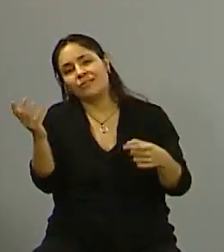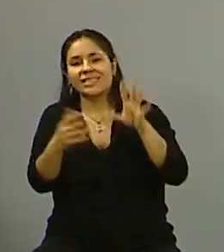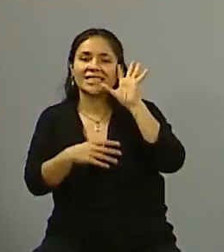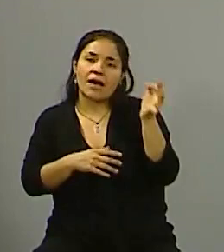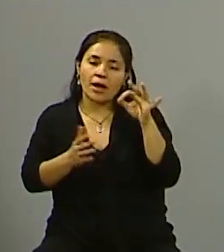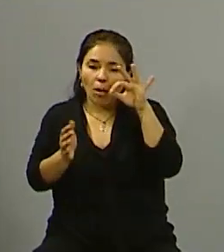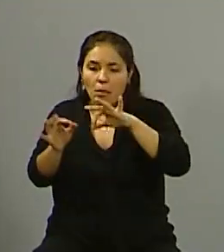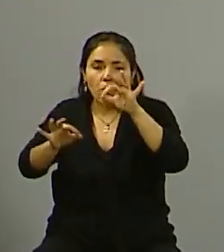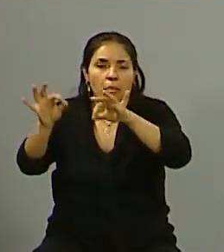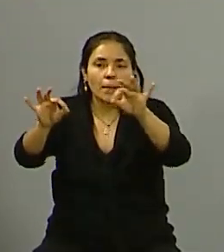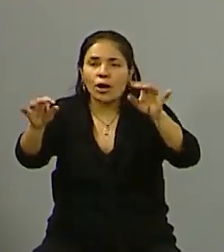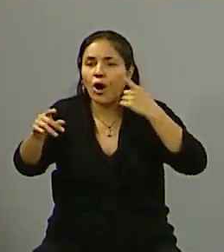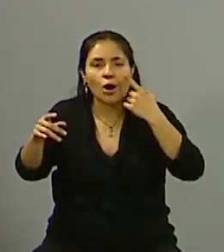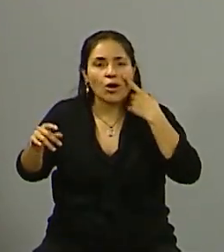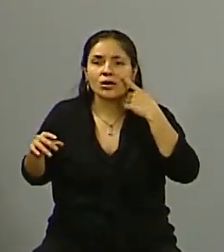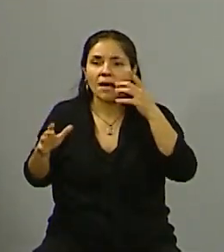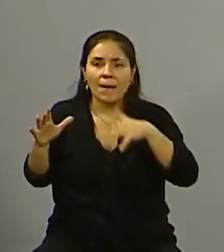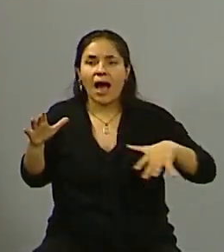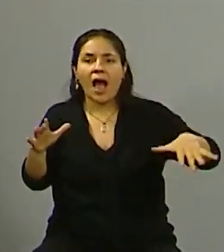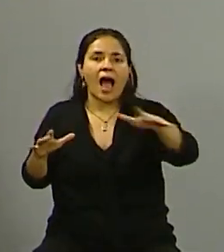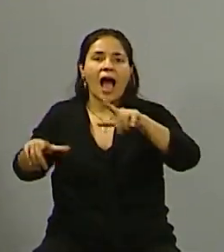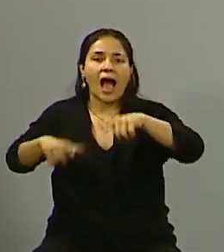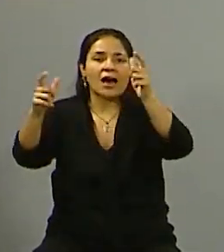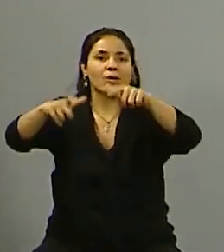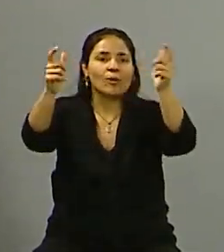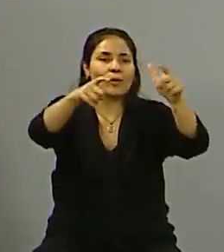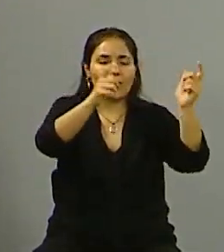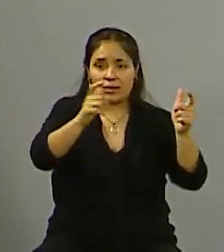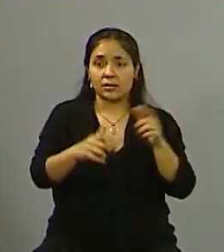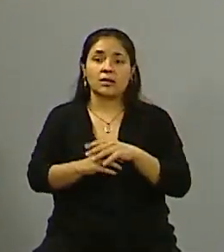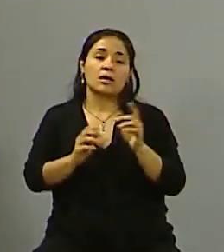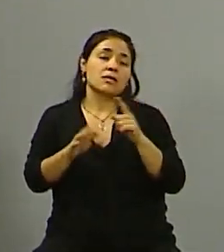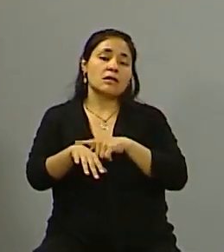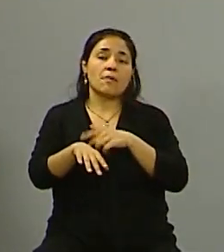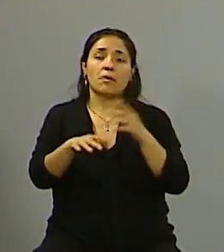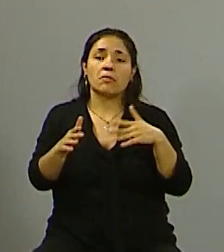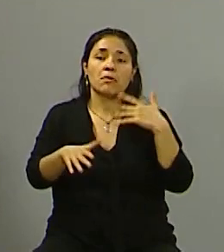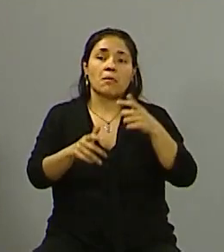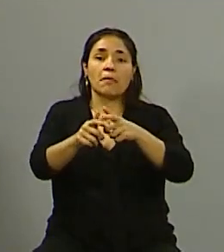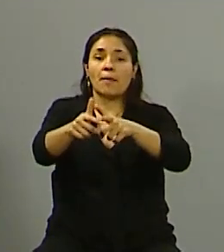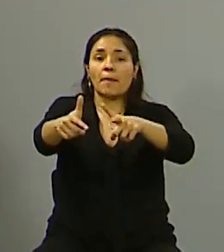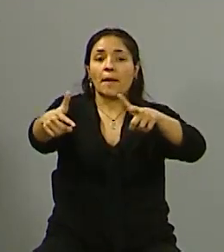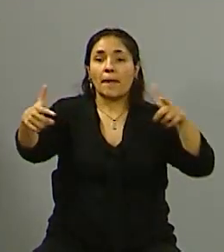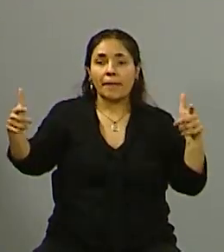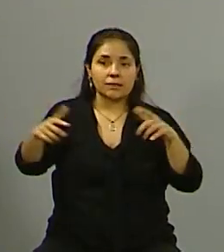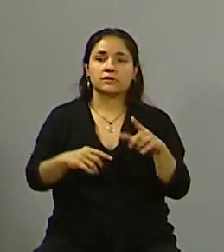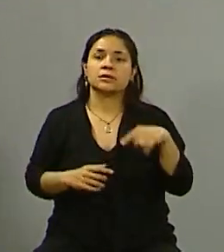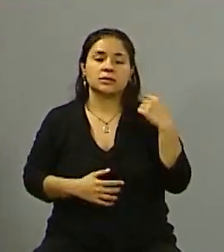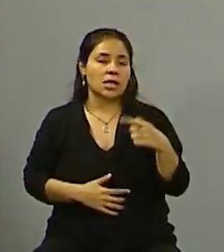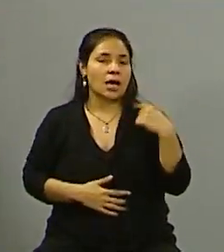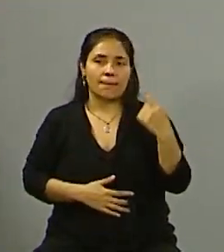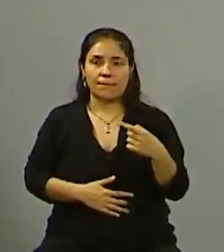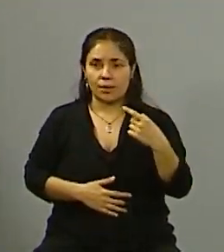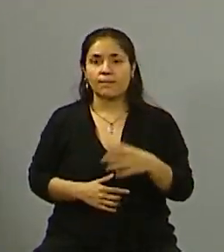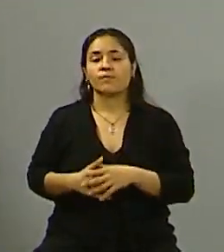tenía un poco el mapa del alborado público. Después, bueno, fue creciendo y estamos todo el tiempo, por eso yo lo tomo como una